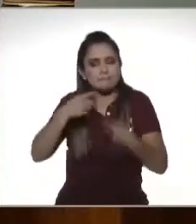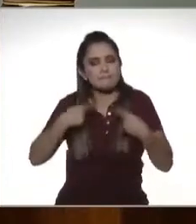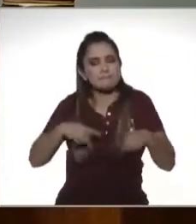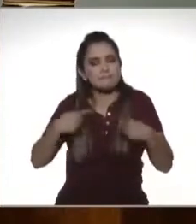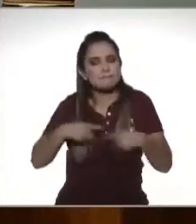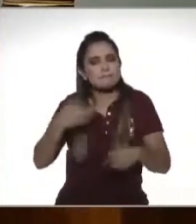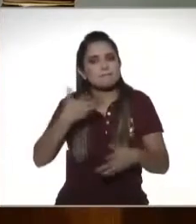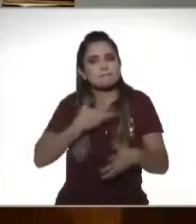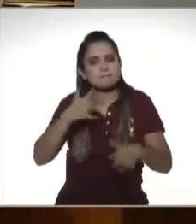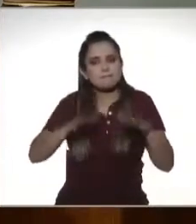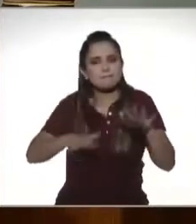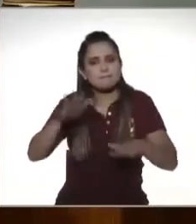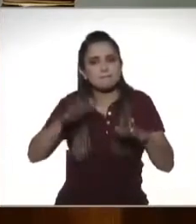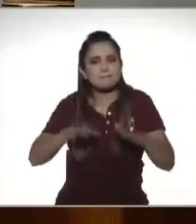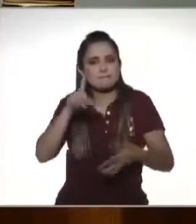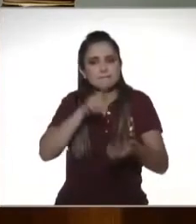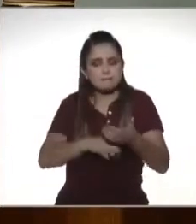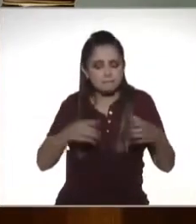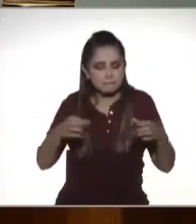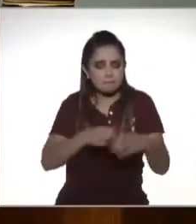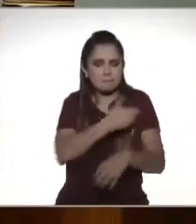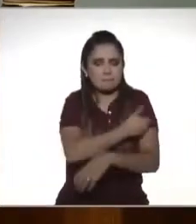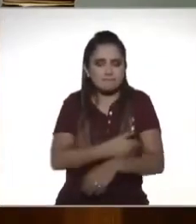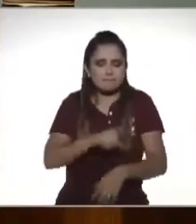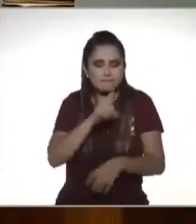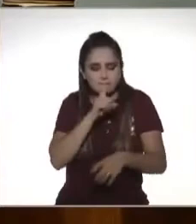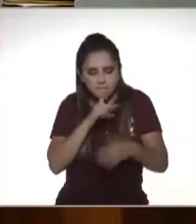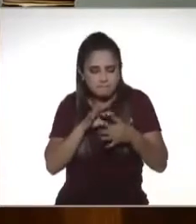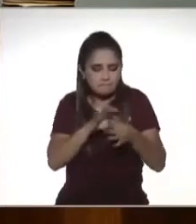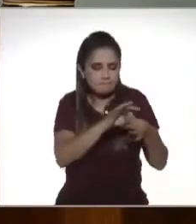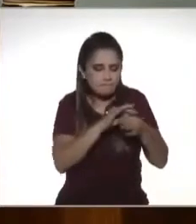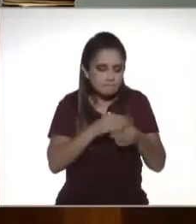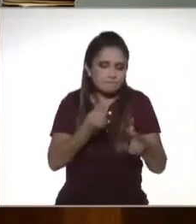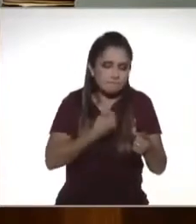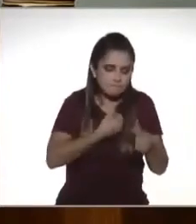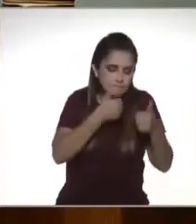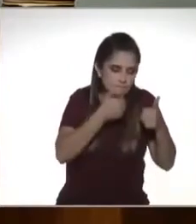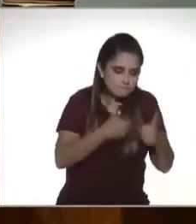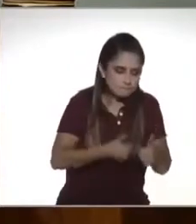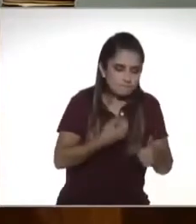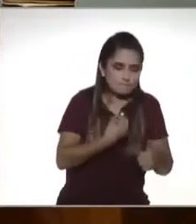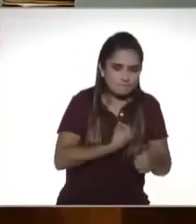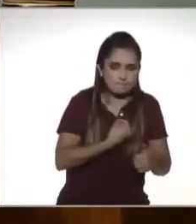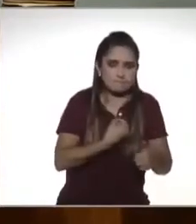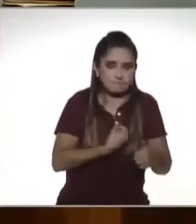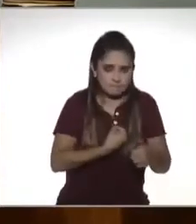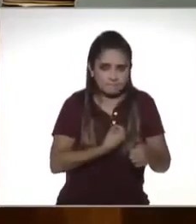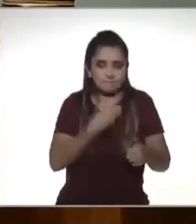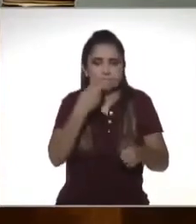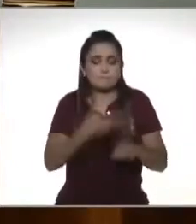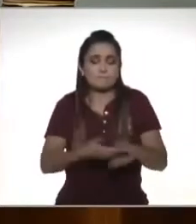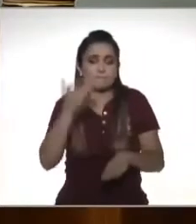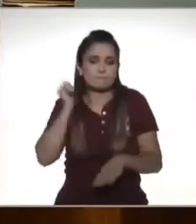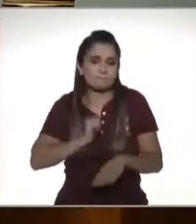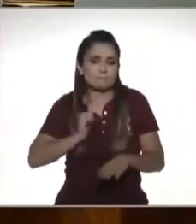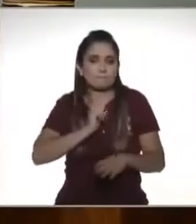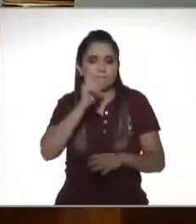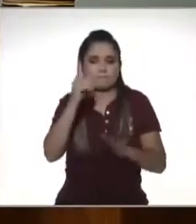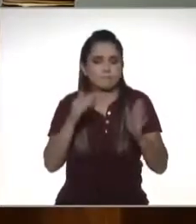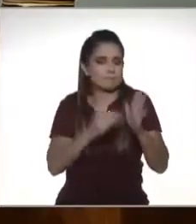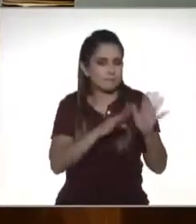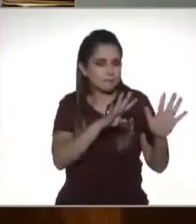veces están sujetos y son prisioneros de un círculo familiar y además tiene un plus nos regresa a los años 80